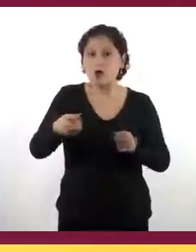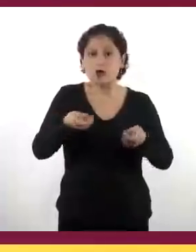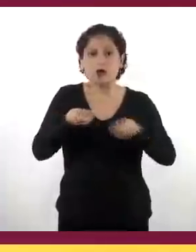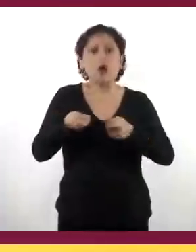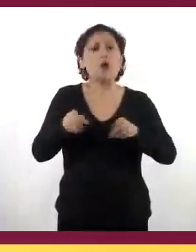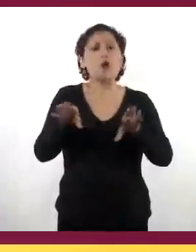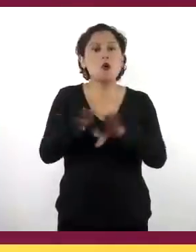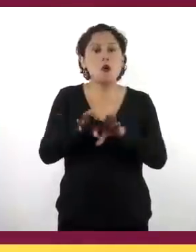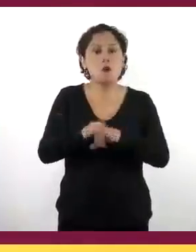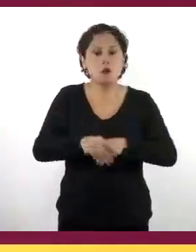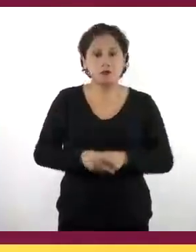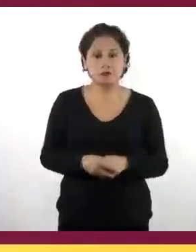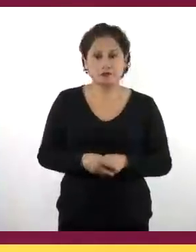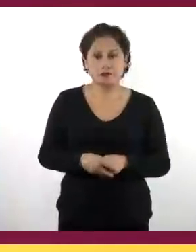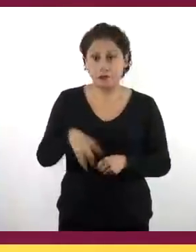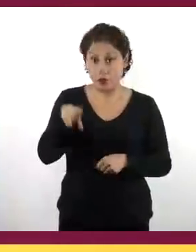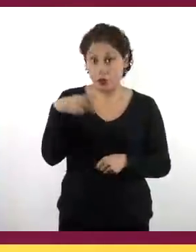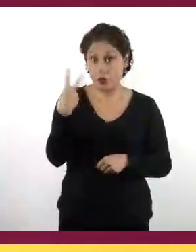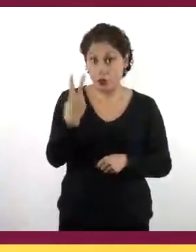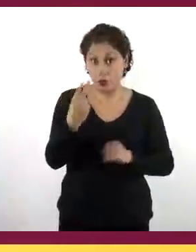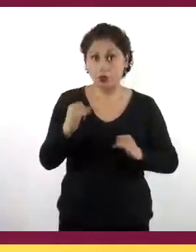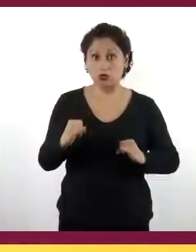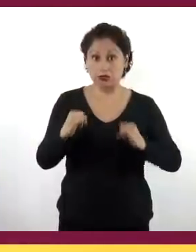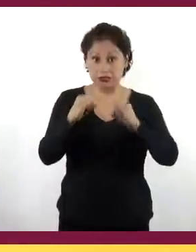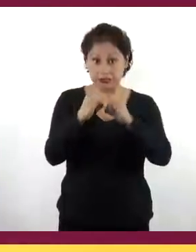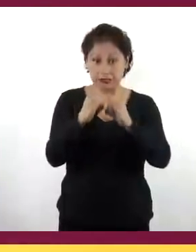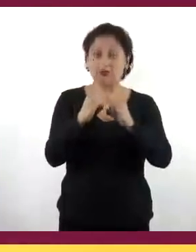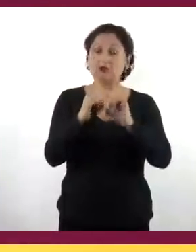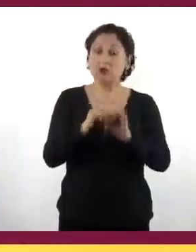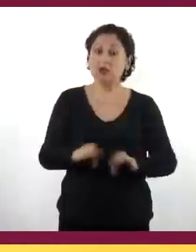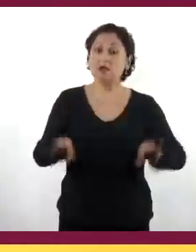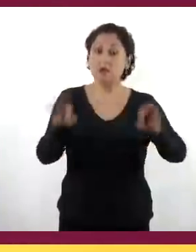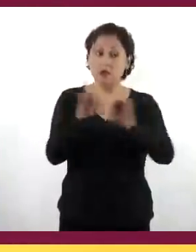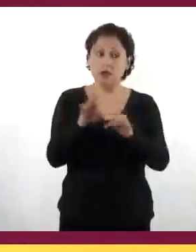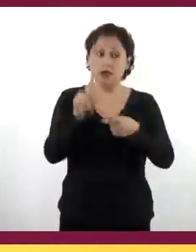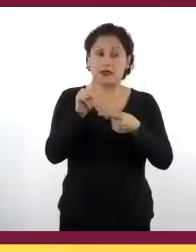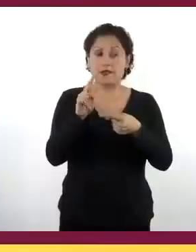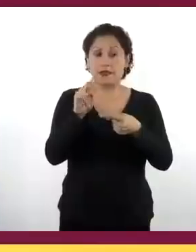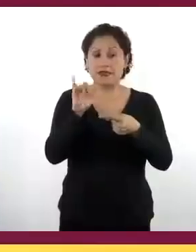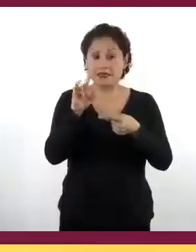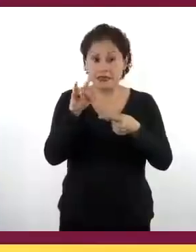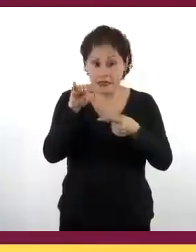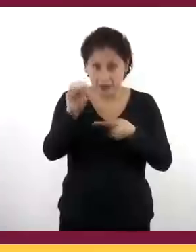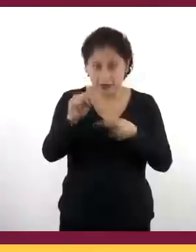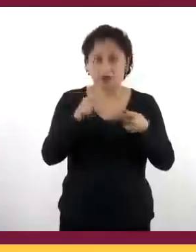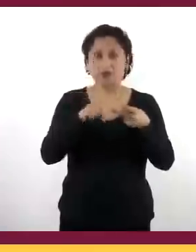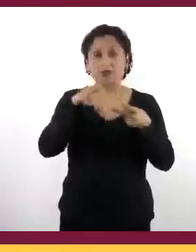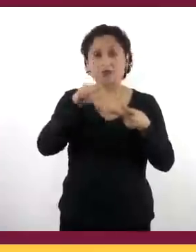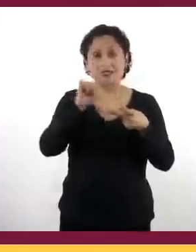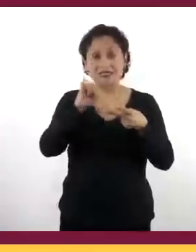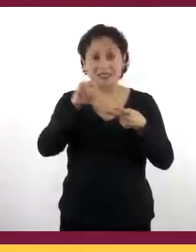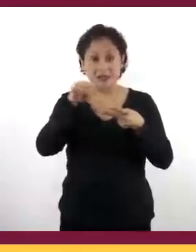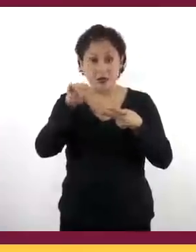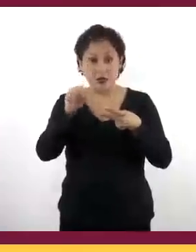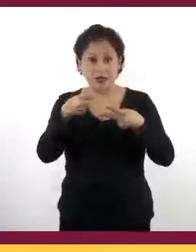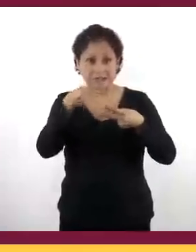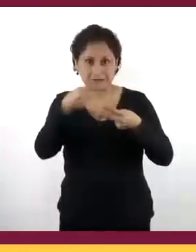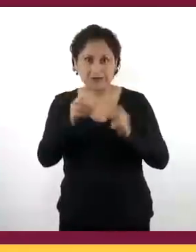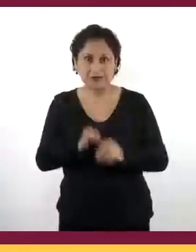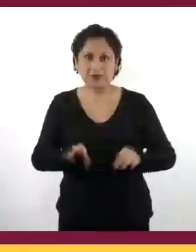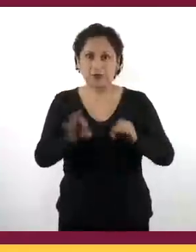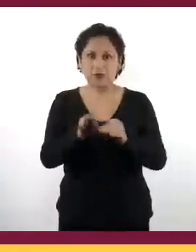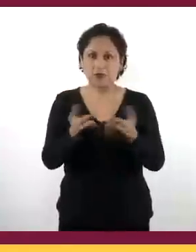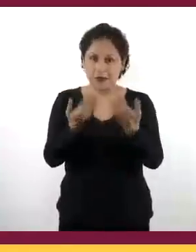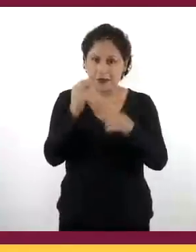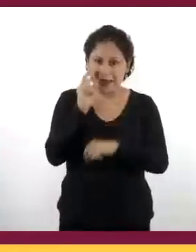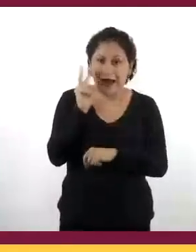En este proceso, dos instituciones fueron clave, los presidios y las misiones. Las, y los invitamos